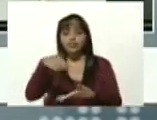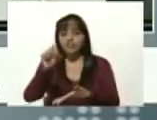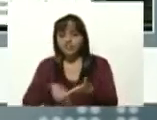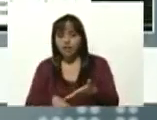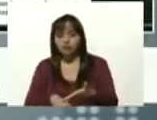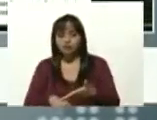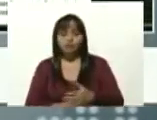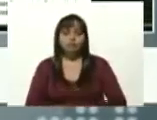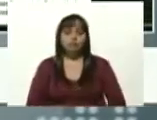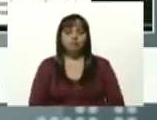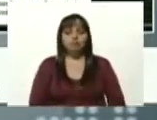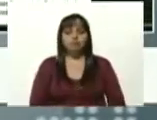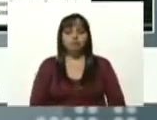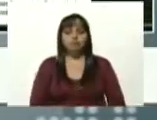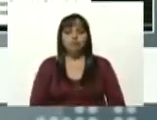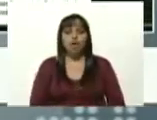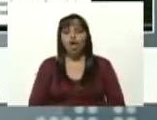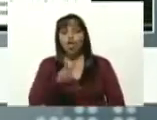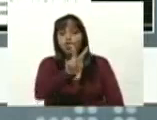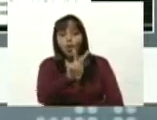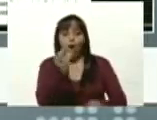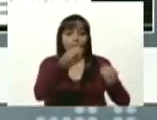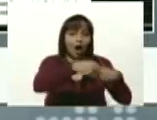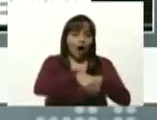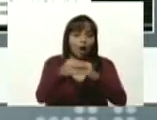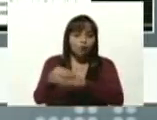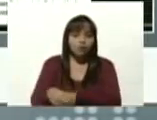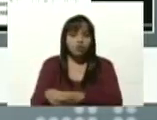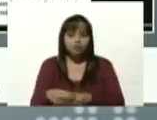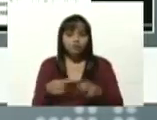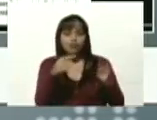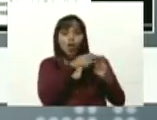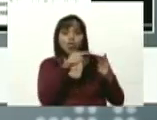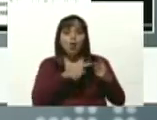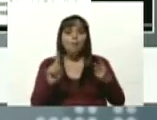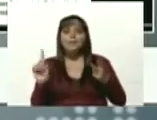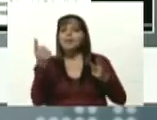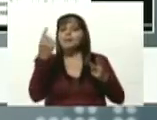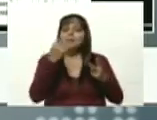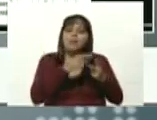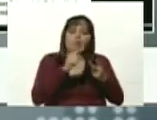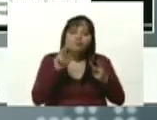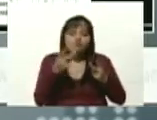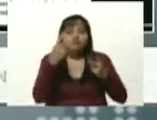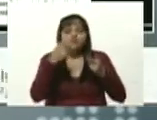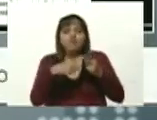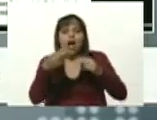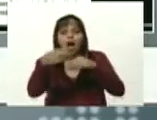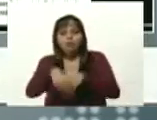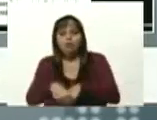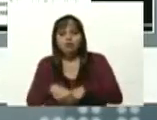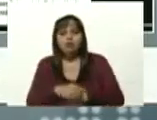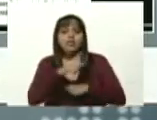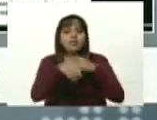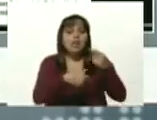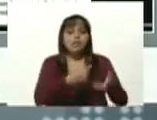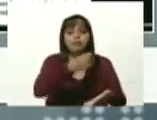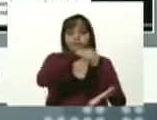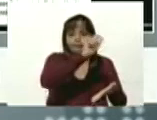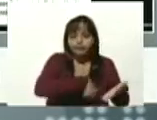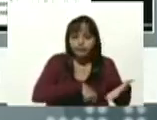puño y letra dos acuerdos los dos primeros acuerdos luego de la firma del memorándum de